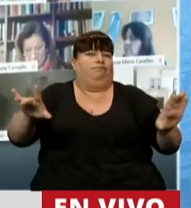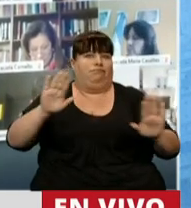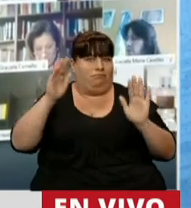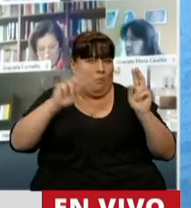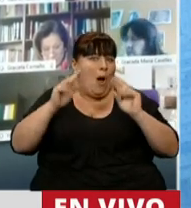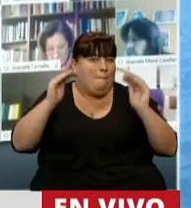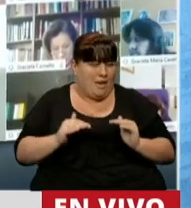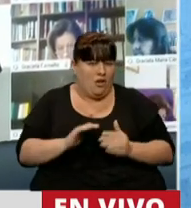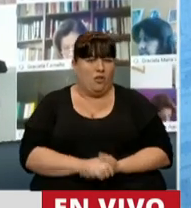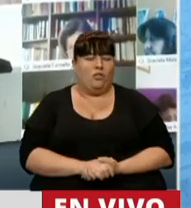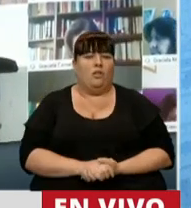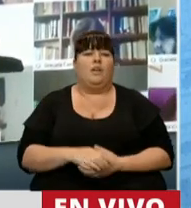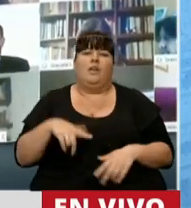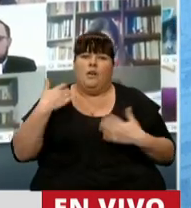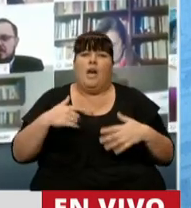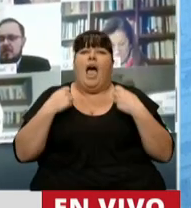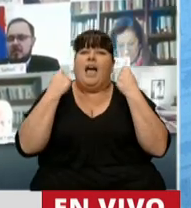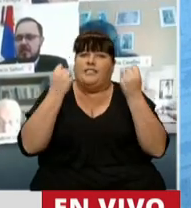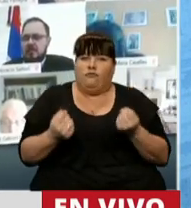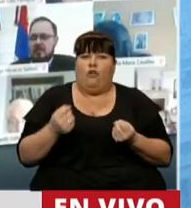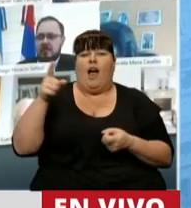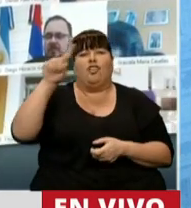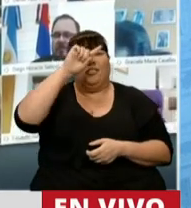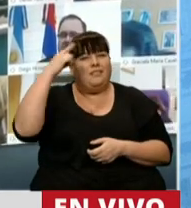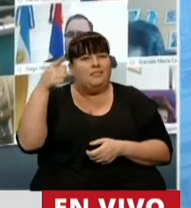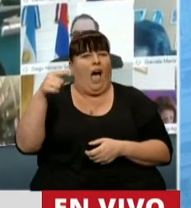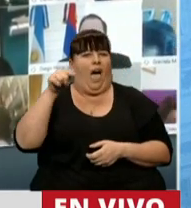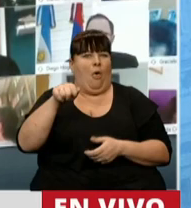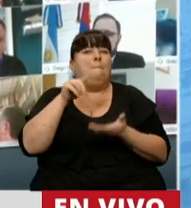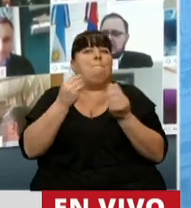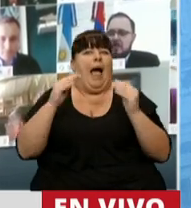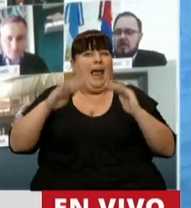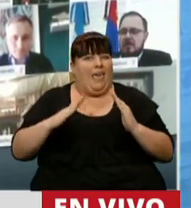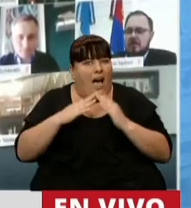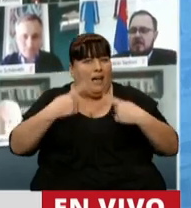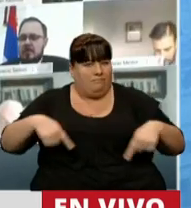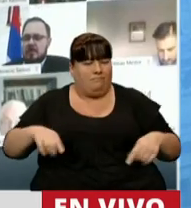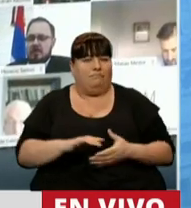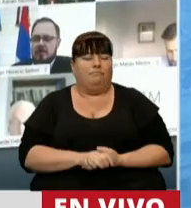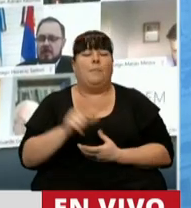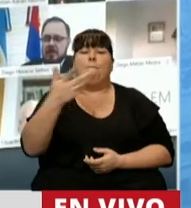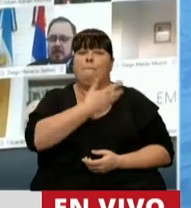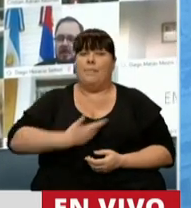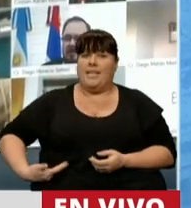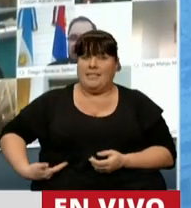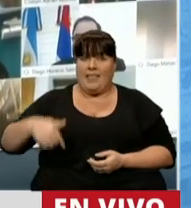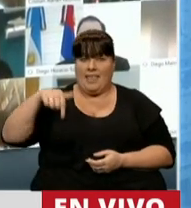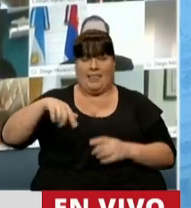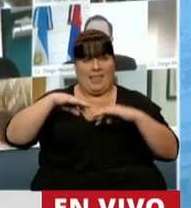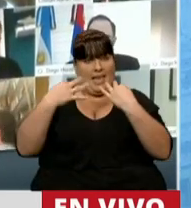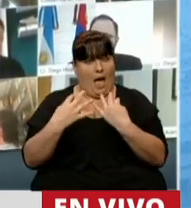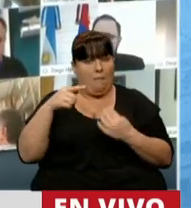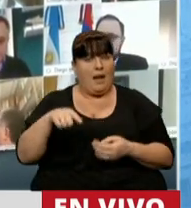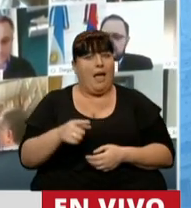Son enormes los esfuerzos que ha hecho el Estado Nacional en este sentido. El presidente de esta Cámara,